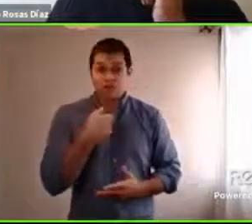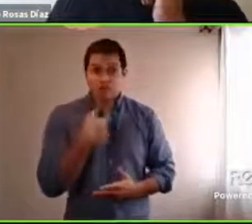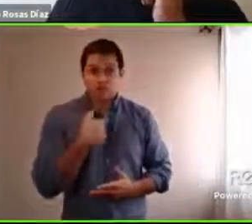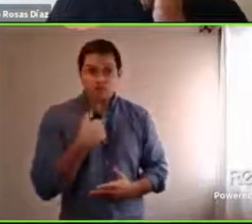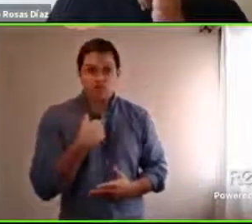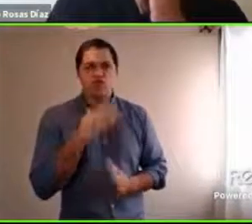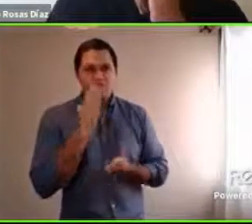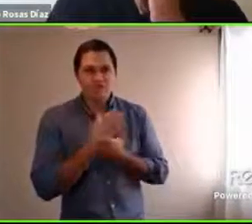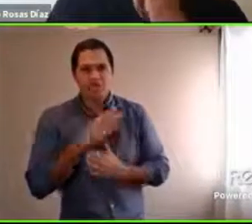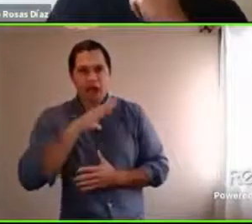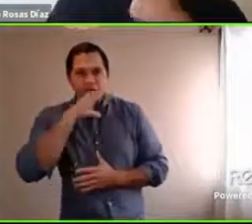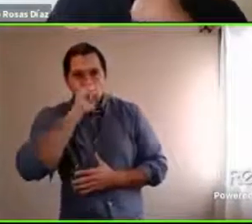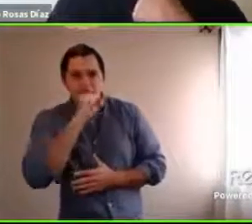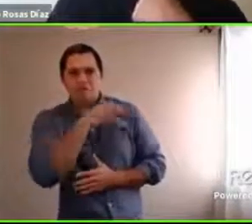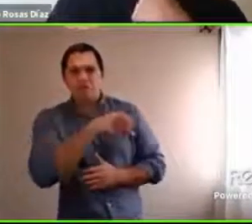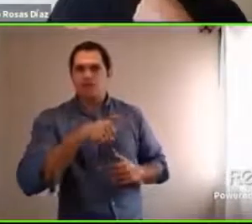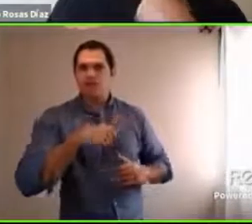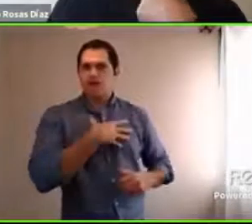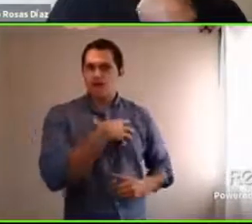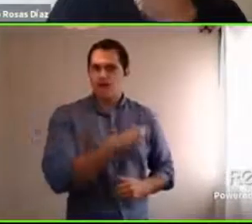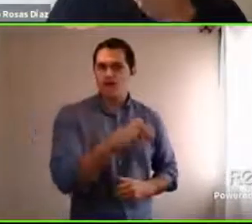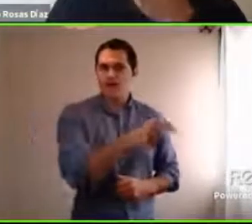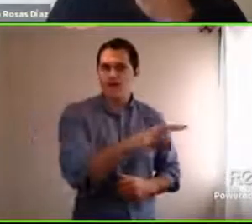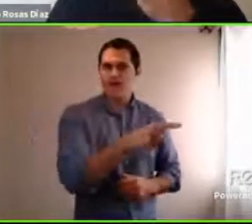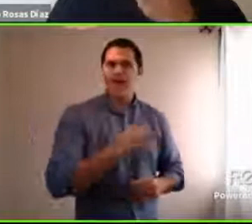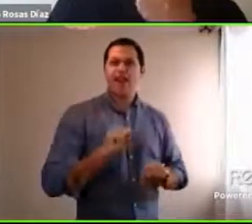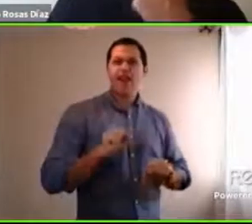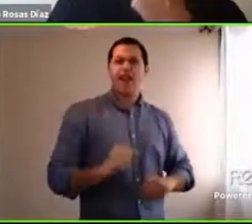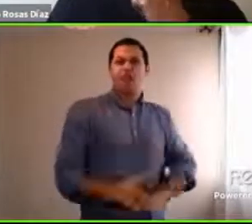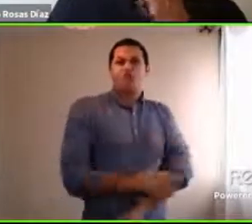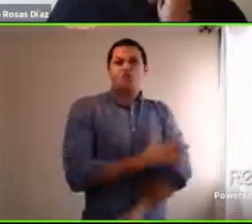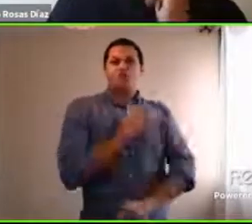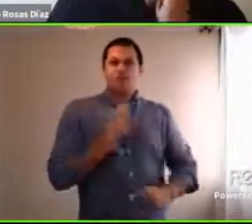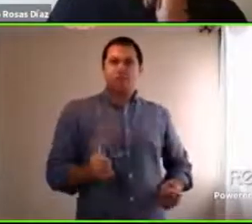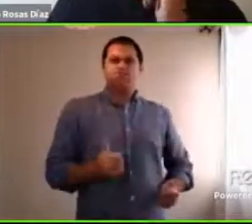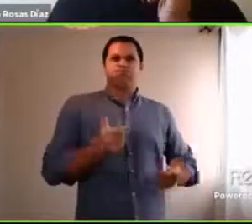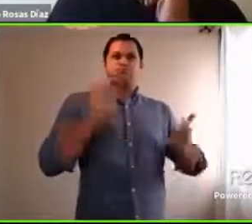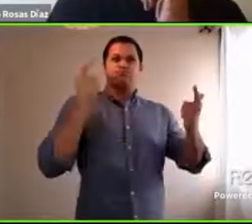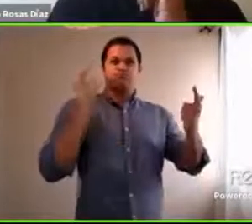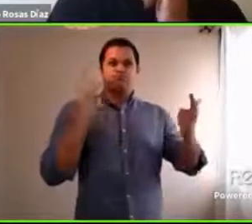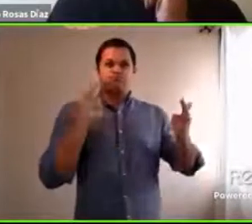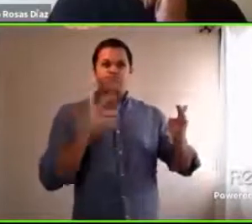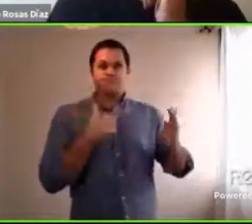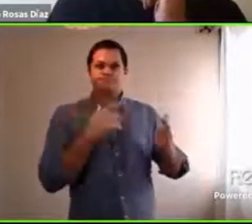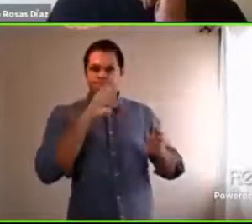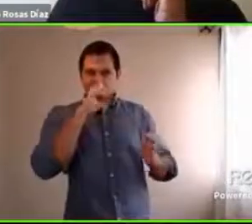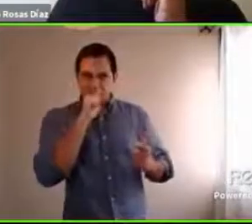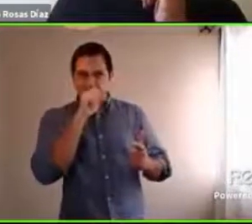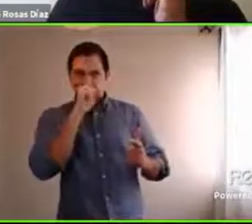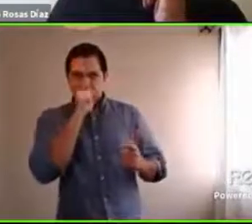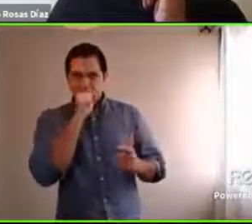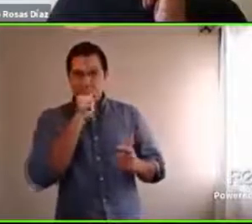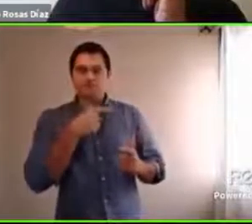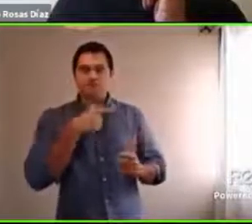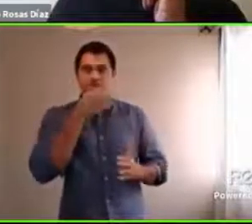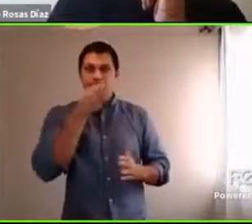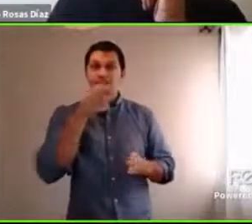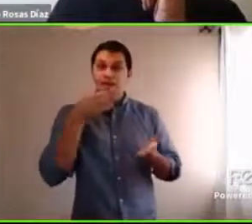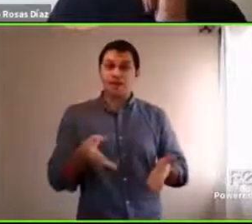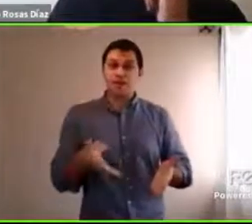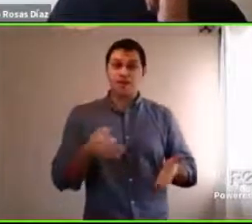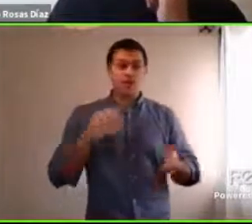esa emoción cuando sale con tanta intensidad. Por eso lo que hablábamos, más allá de que parecía que era para los más chicos, poder